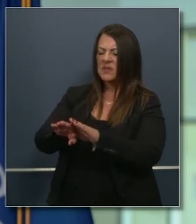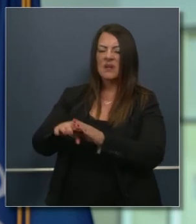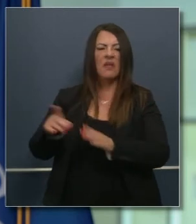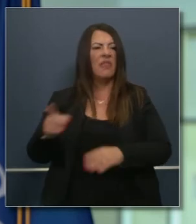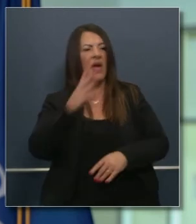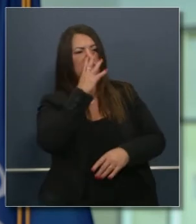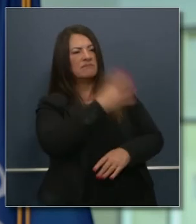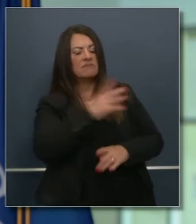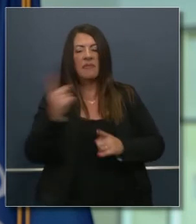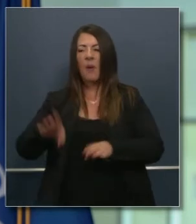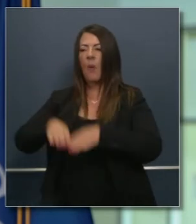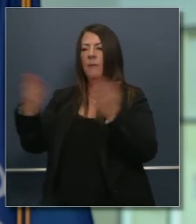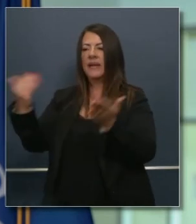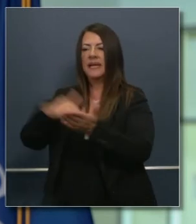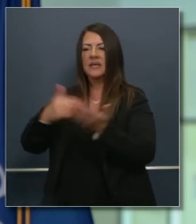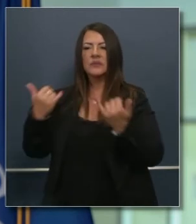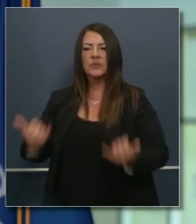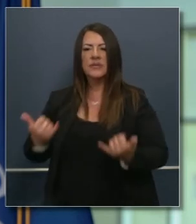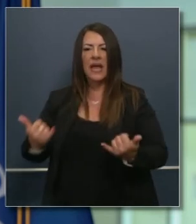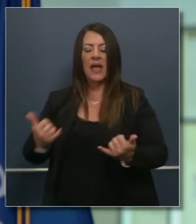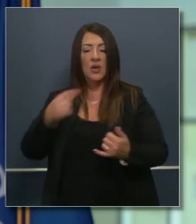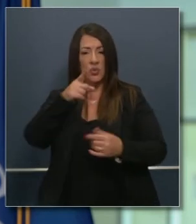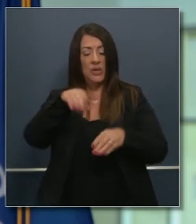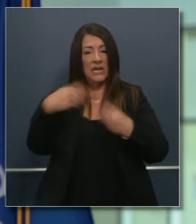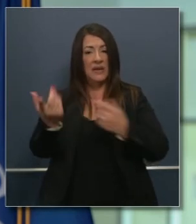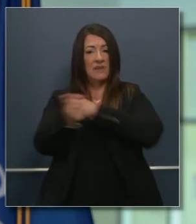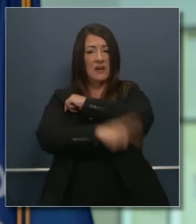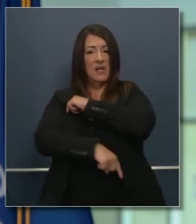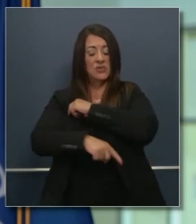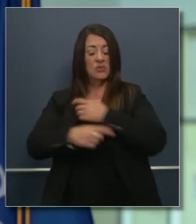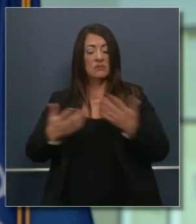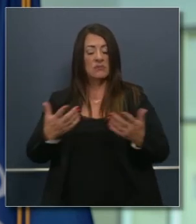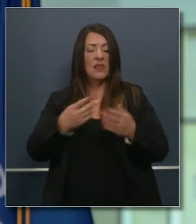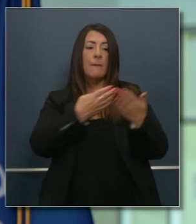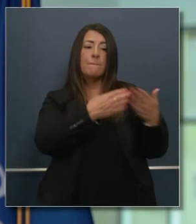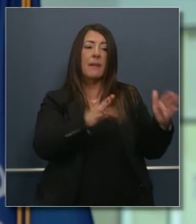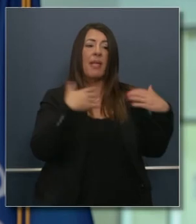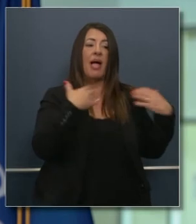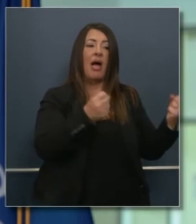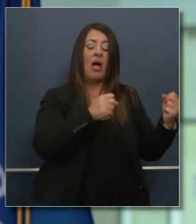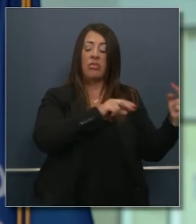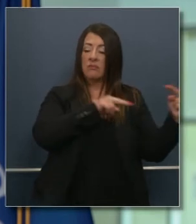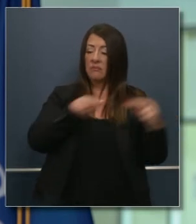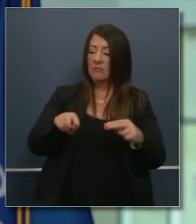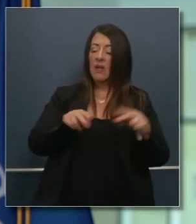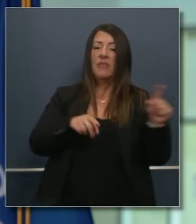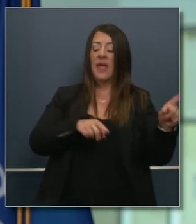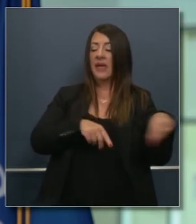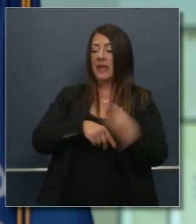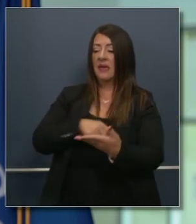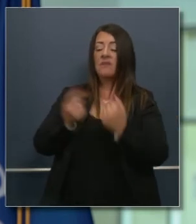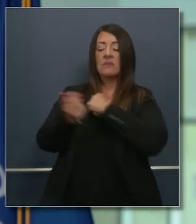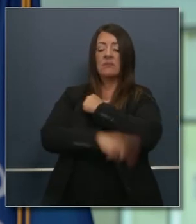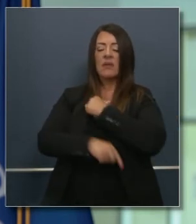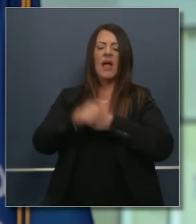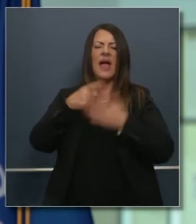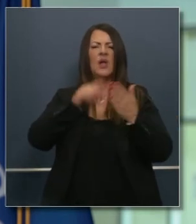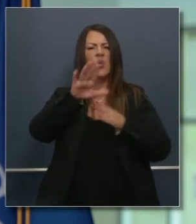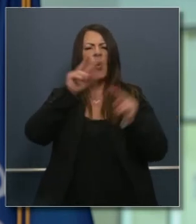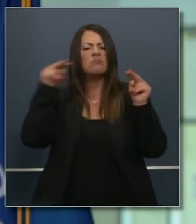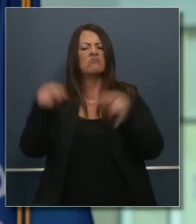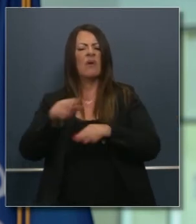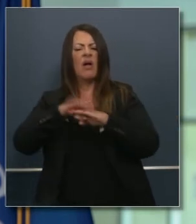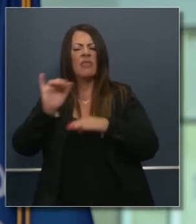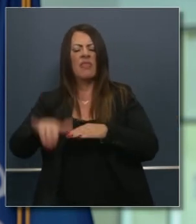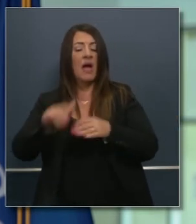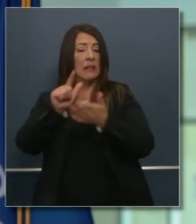y volvieron a abrir a pesar de esa orden puede hablar acerca de las consecuencias para estas personas aparte del público salud